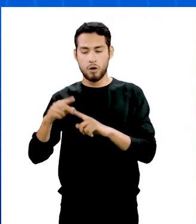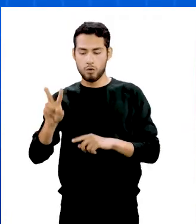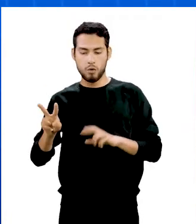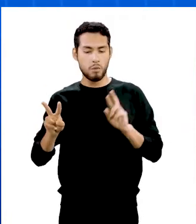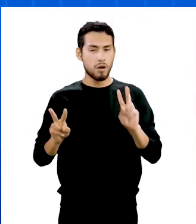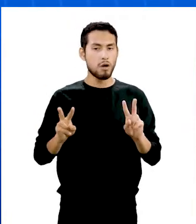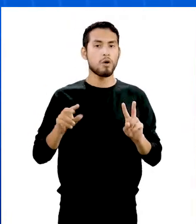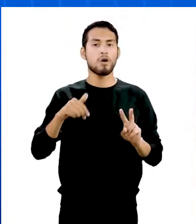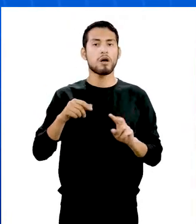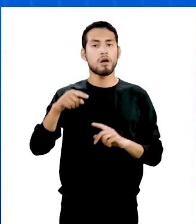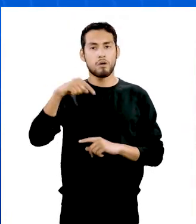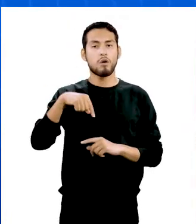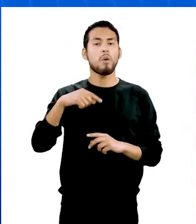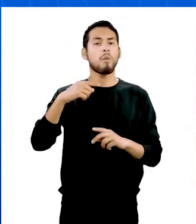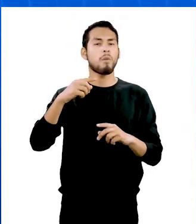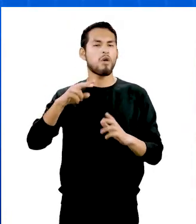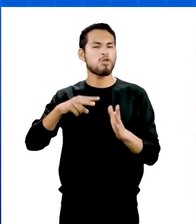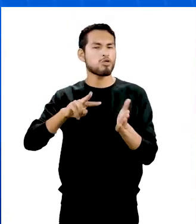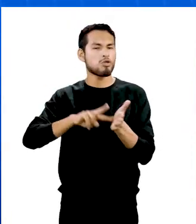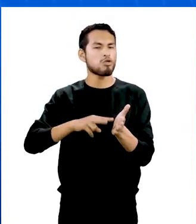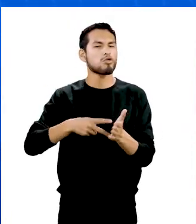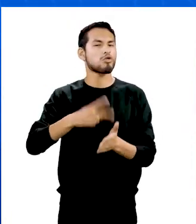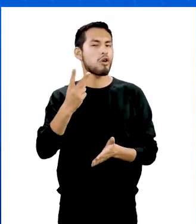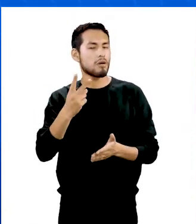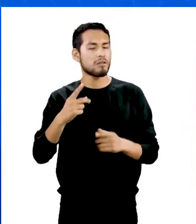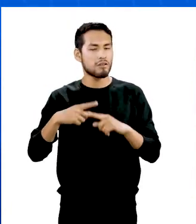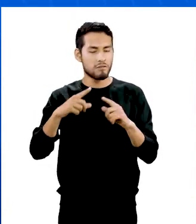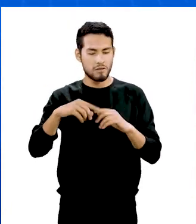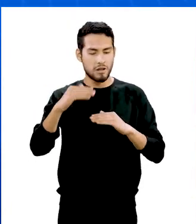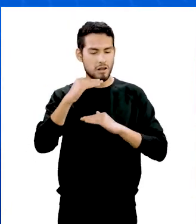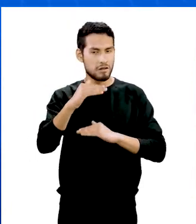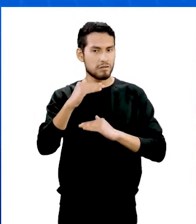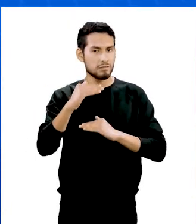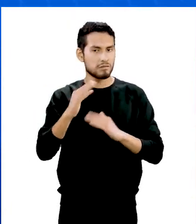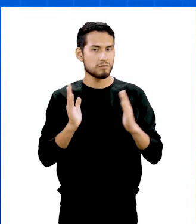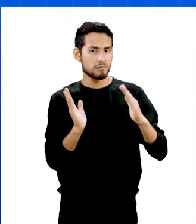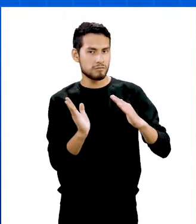2, su perímetro es el doble de la suma de los lados diferentes.